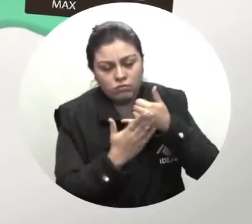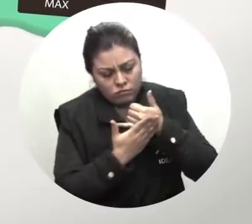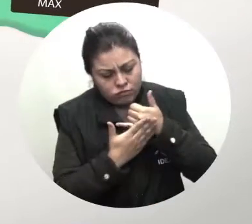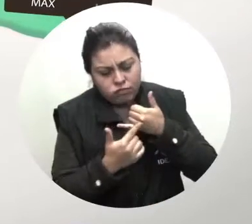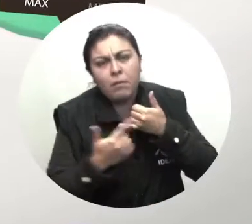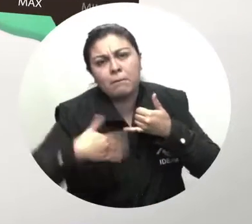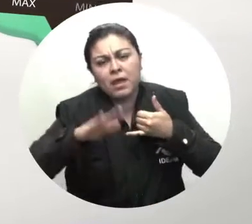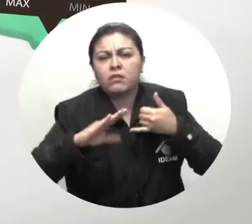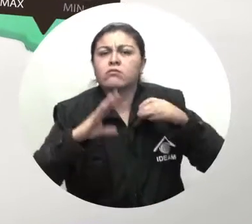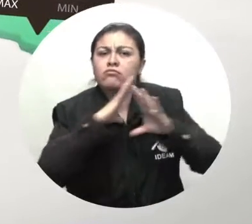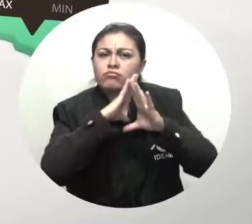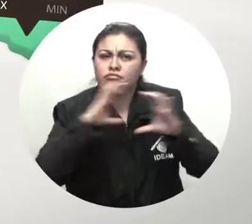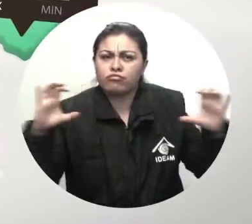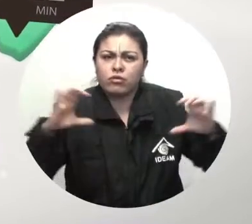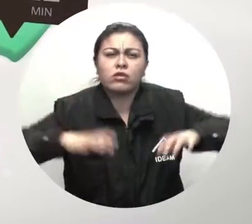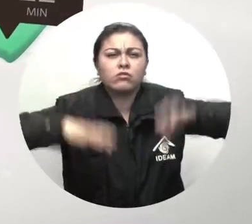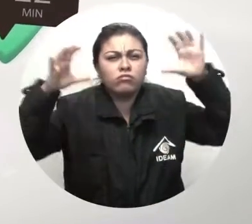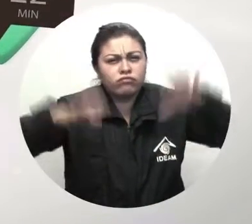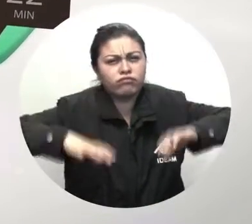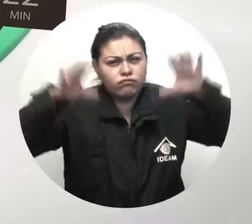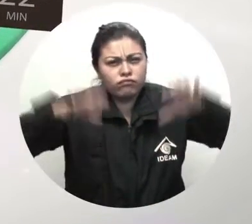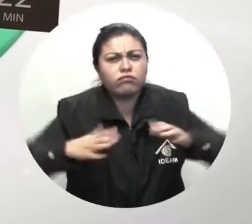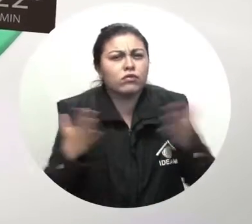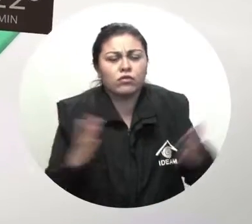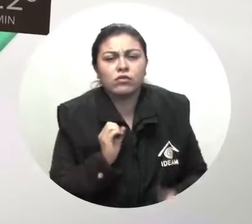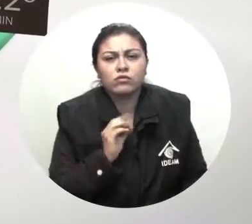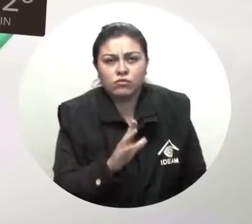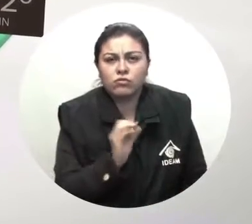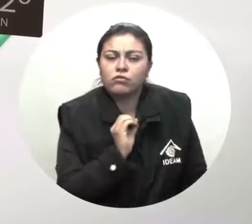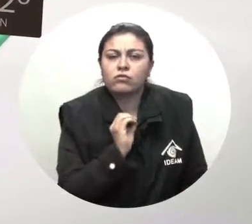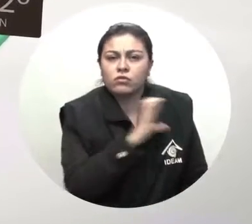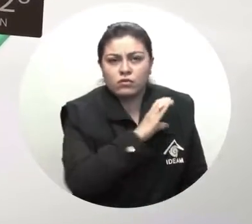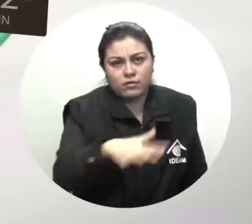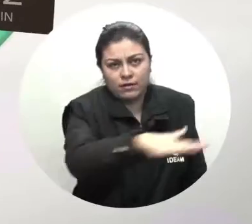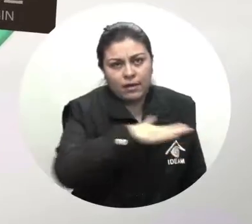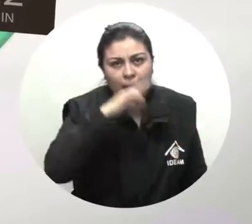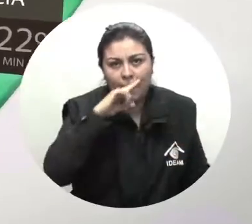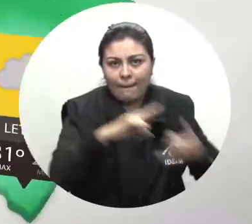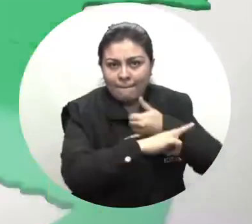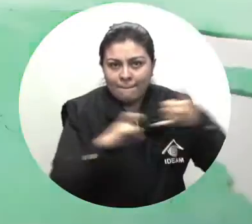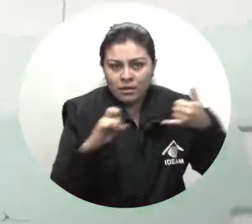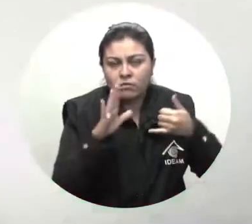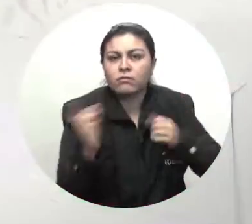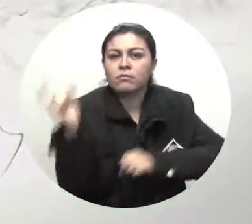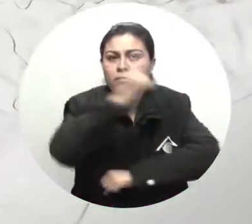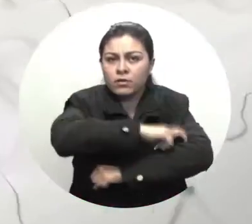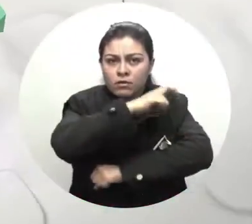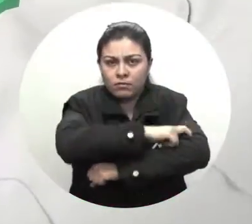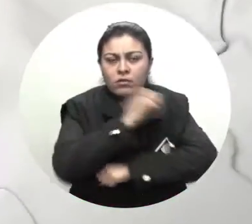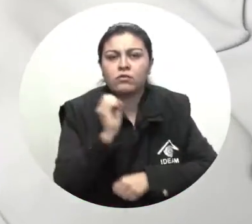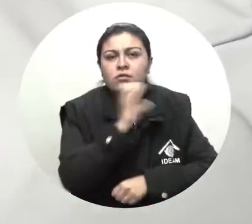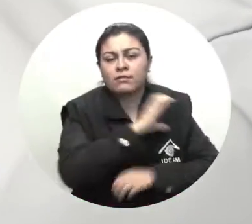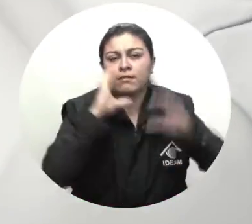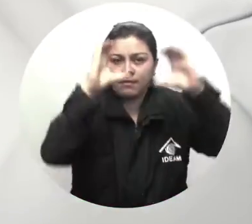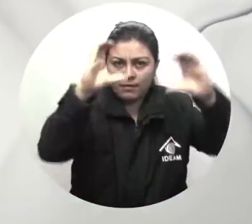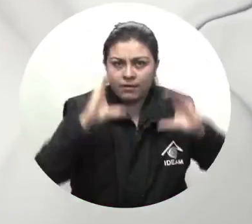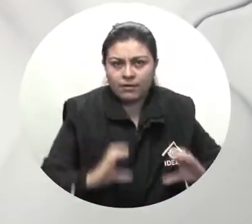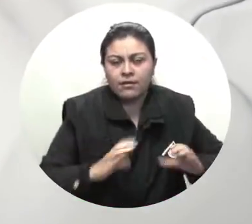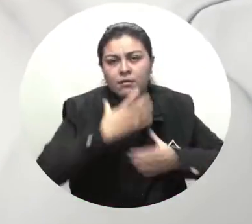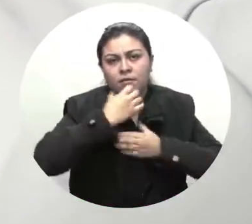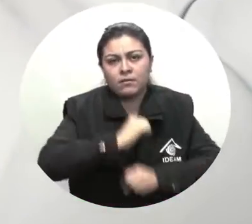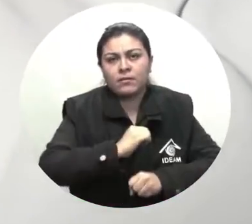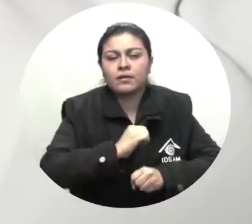cubierto con precipitaciones sobre el sur y occidente de Amazonas sector de Putumayo, occidente de Caquetá, Paupés y Guaymía